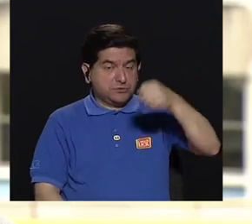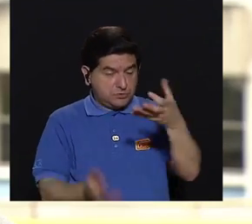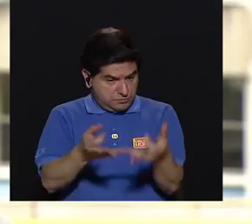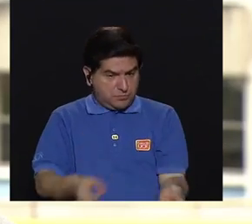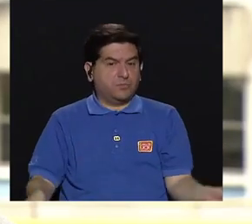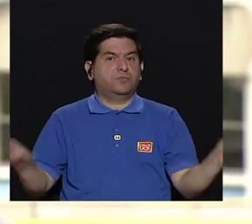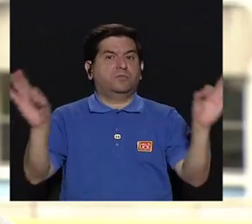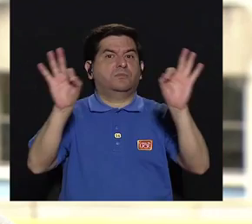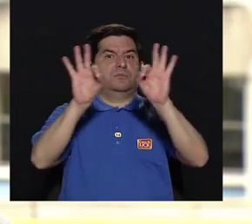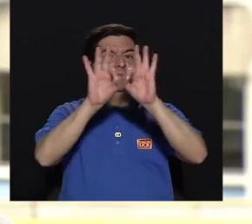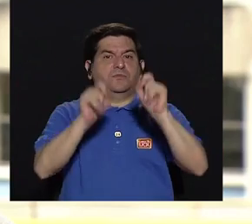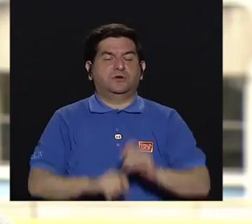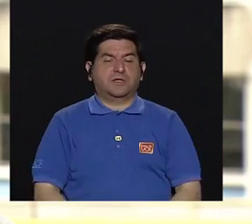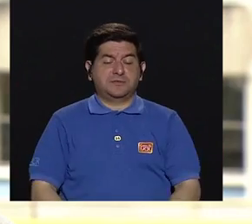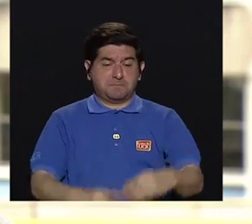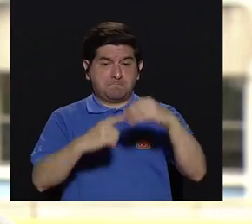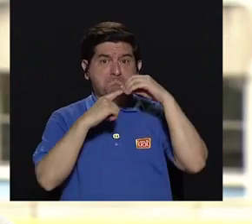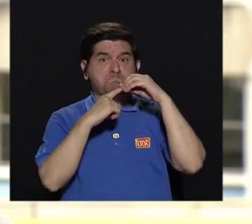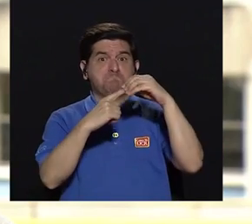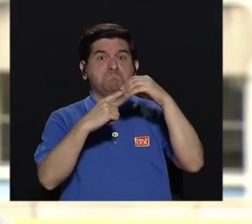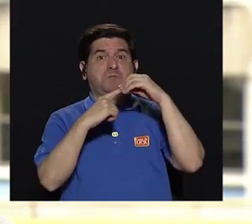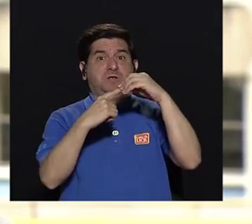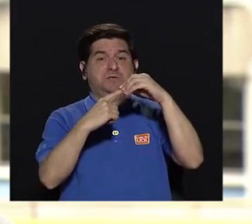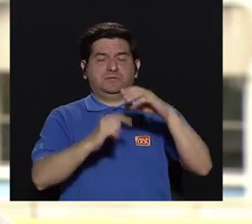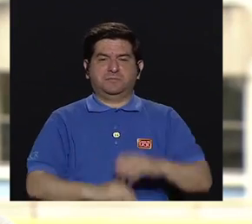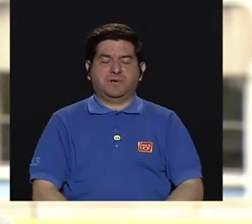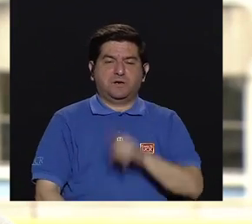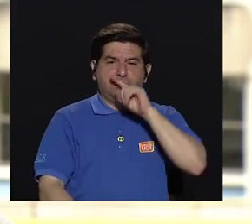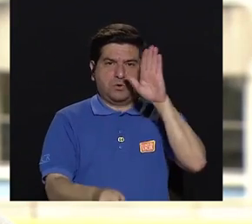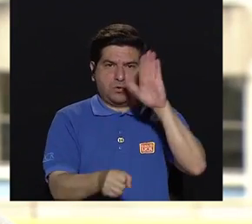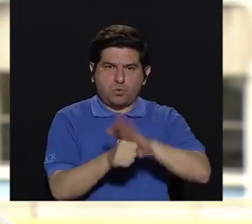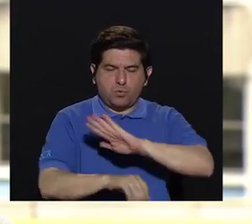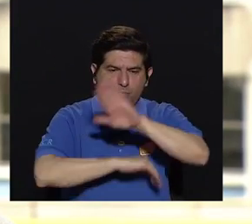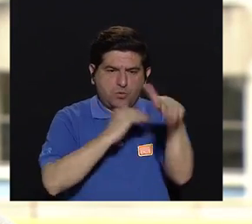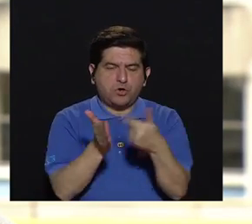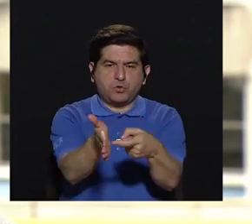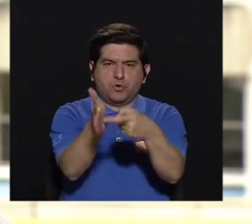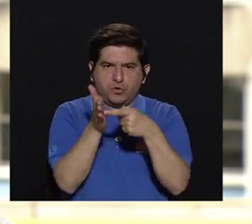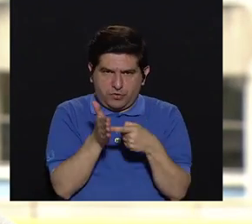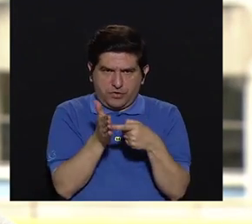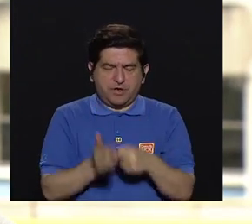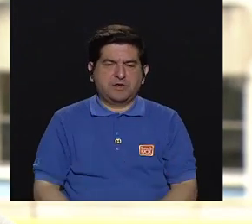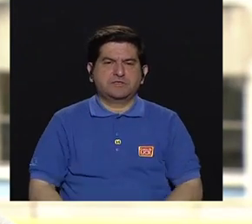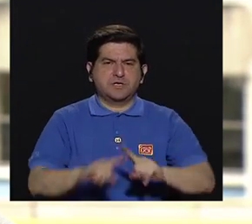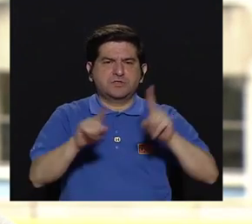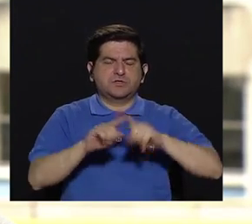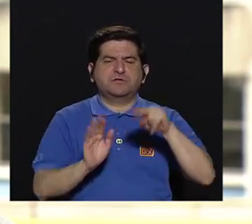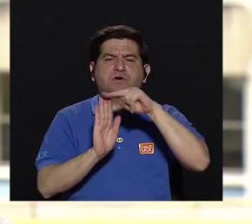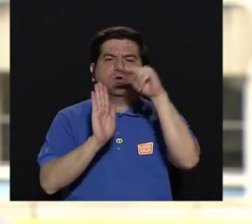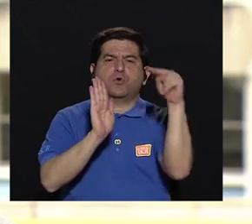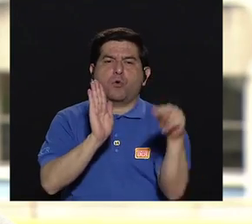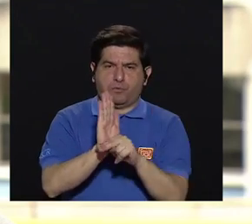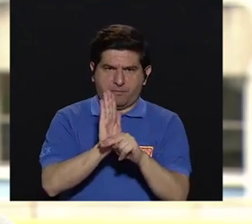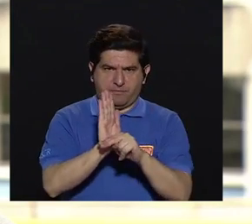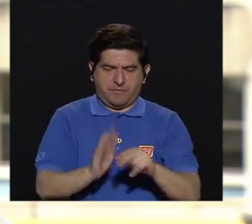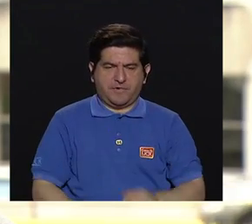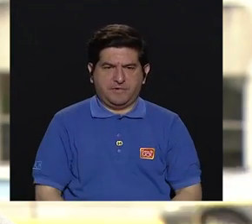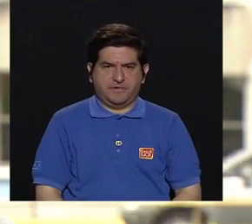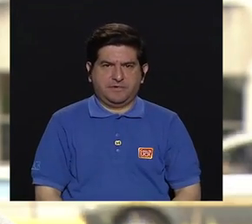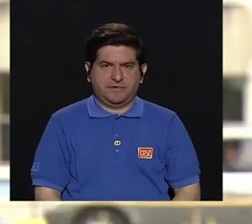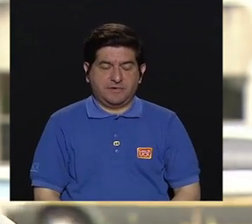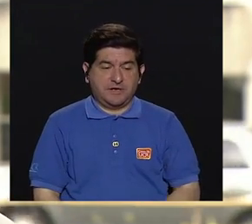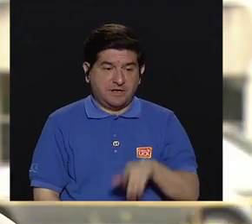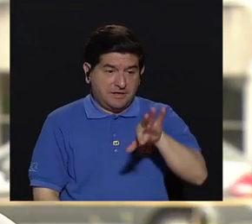es muy importante, es primordial, ¿verdad? Cumplir con todos los requisitos y lineamientos para